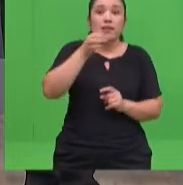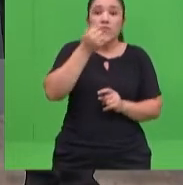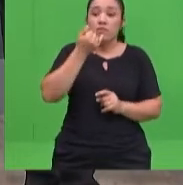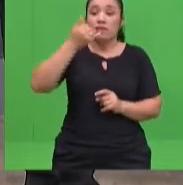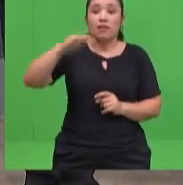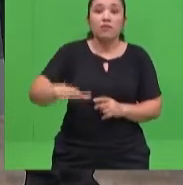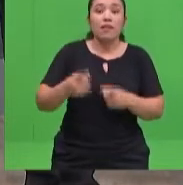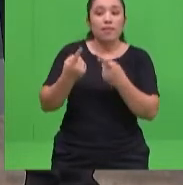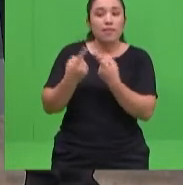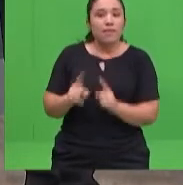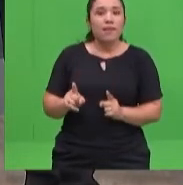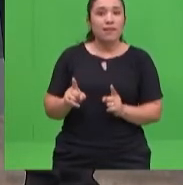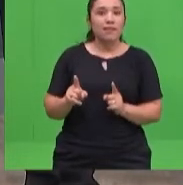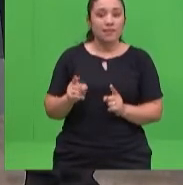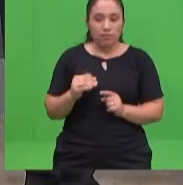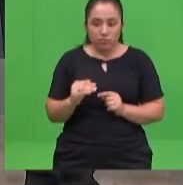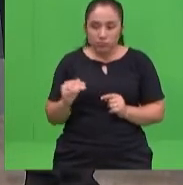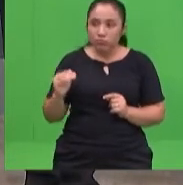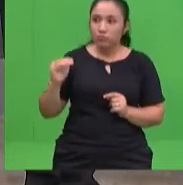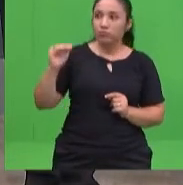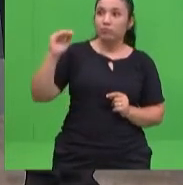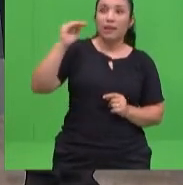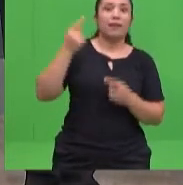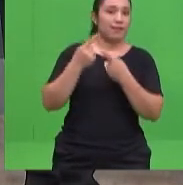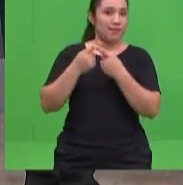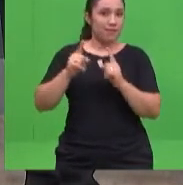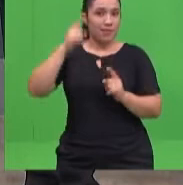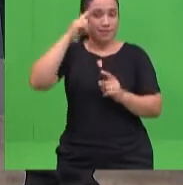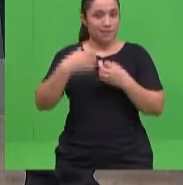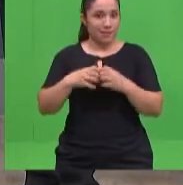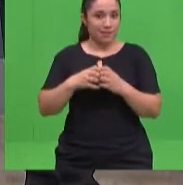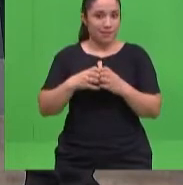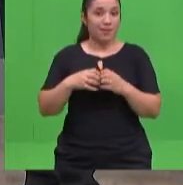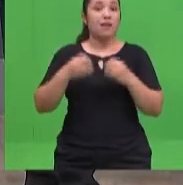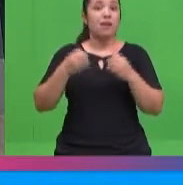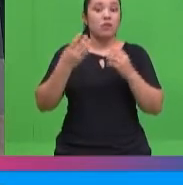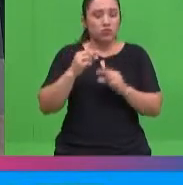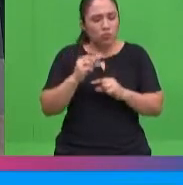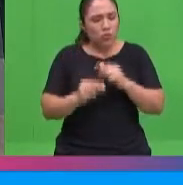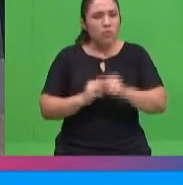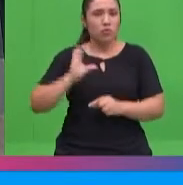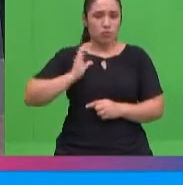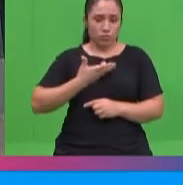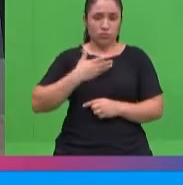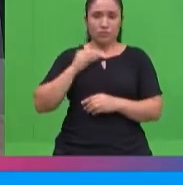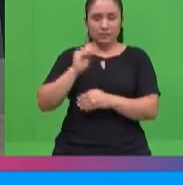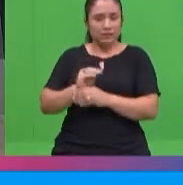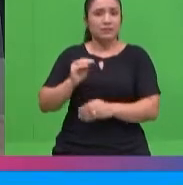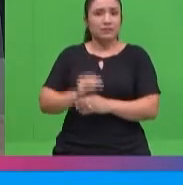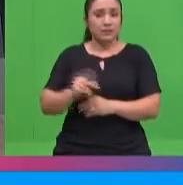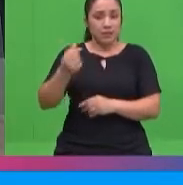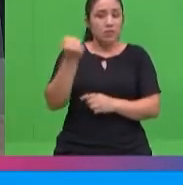años para abajo. Son cuestiones que poco a poco nosotros como adultos tenemos que ir también trabajando con ellos para que tomen